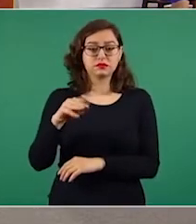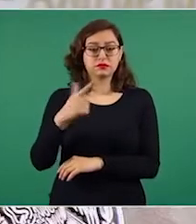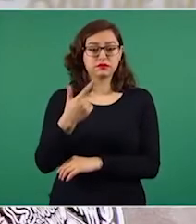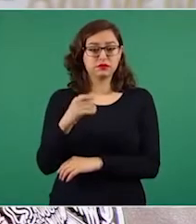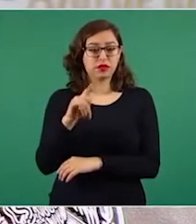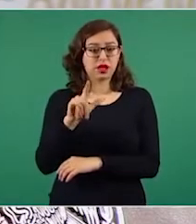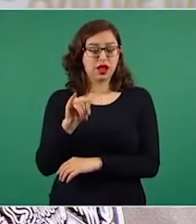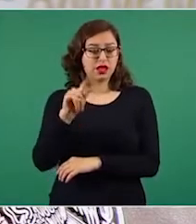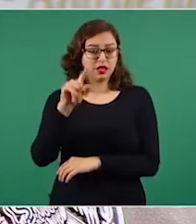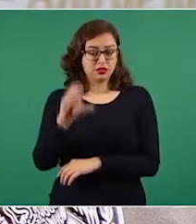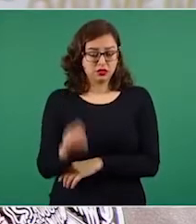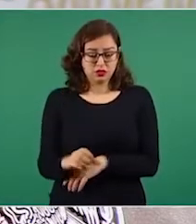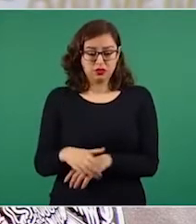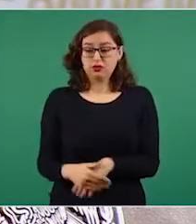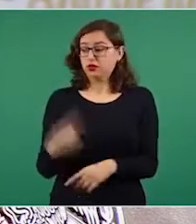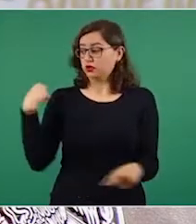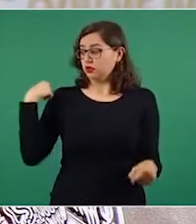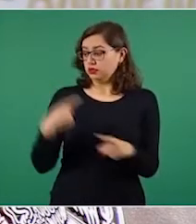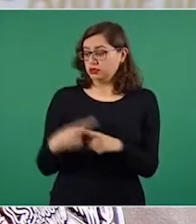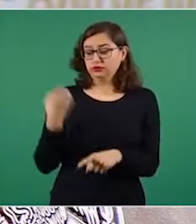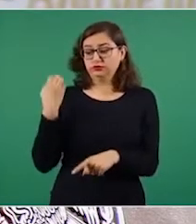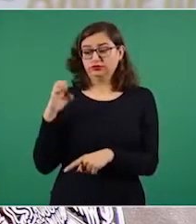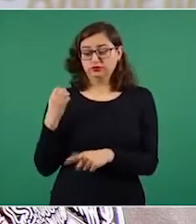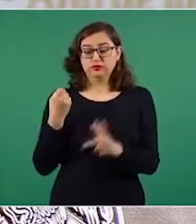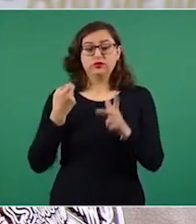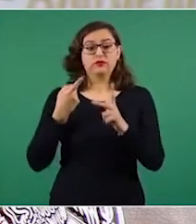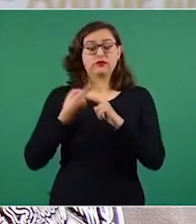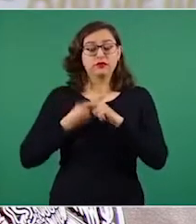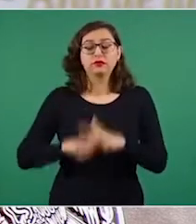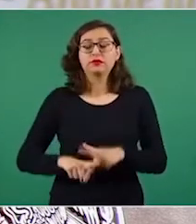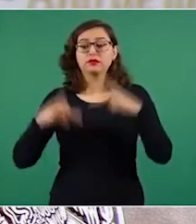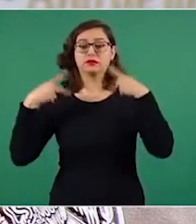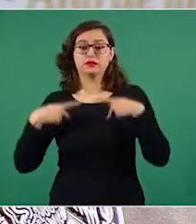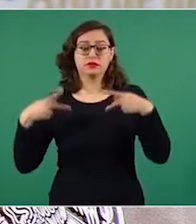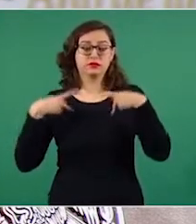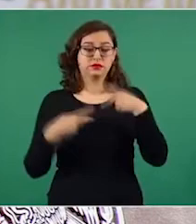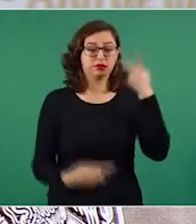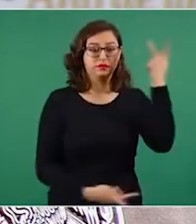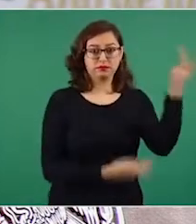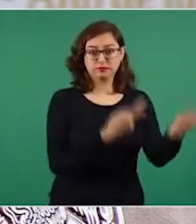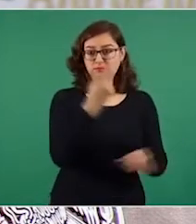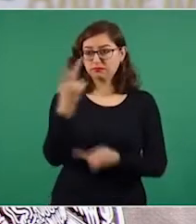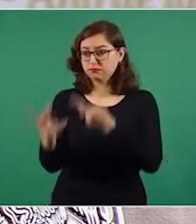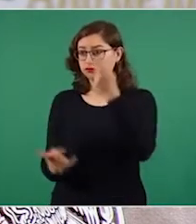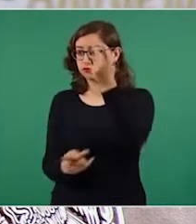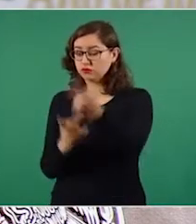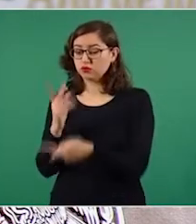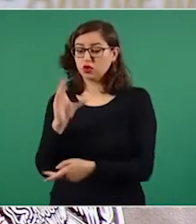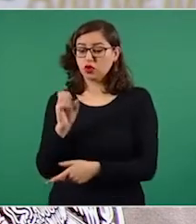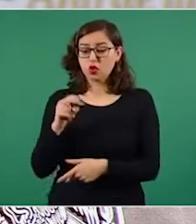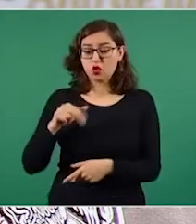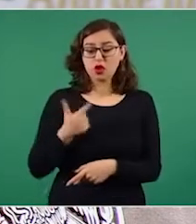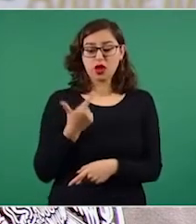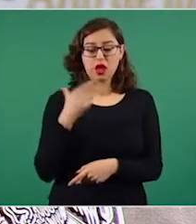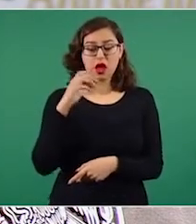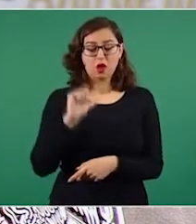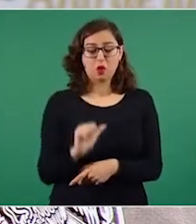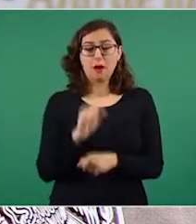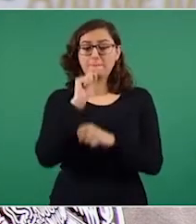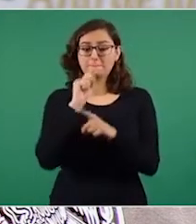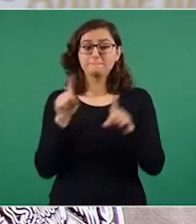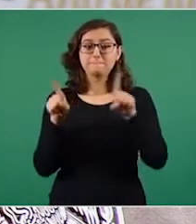enero de este año inició la etapa de consulta pública a cargo de la CONAMP, con el acompañamiento de un grupo técnico